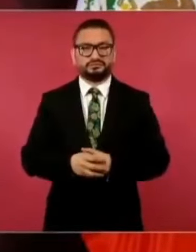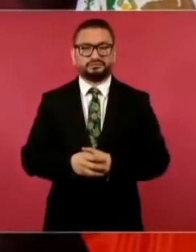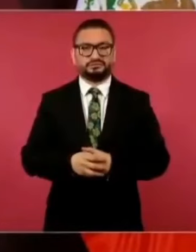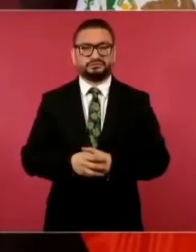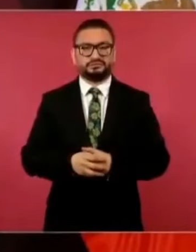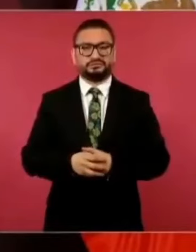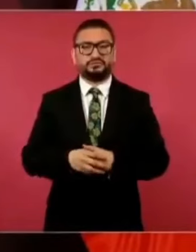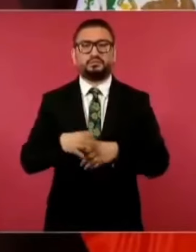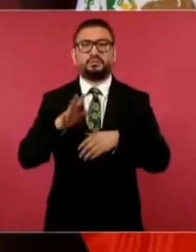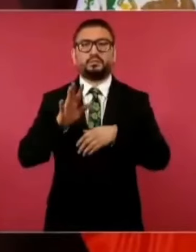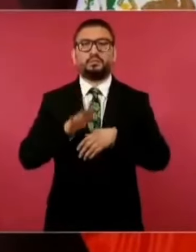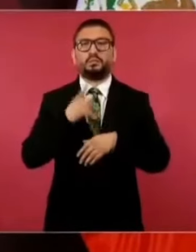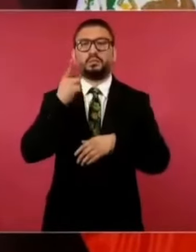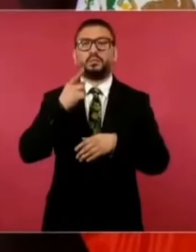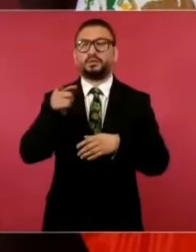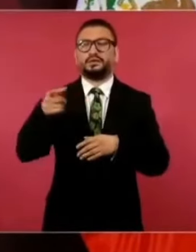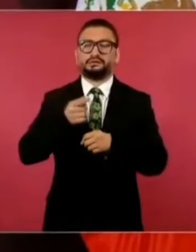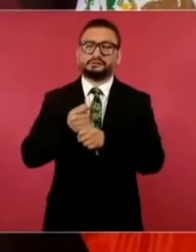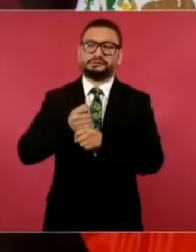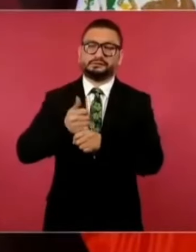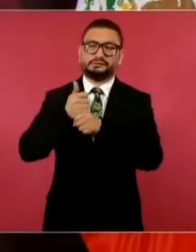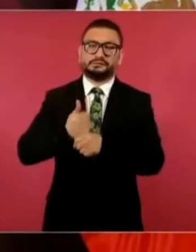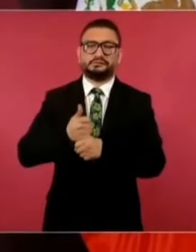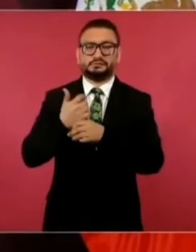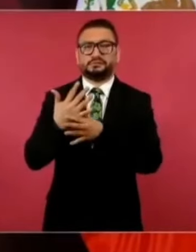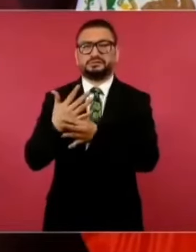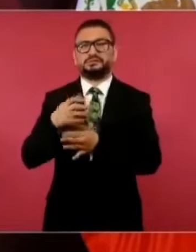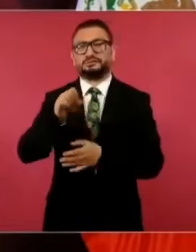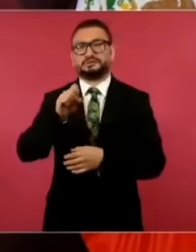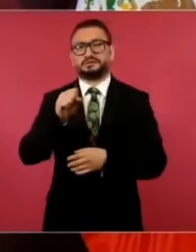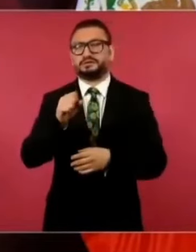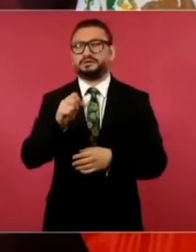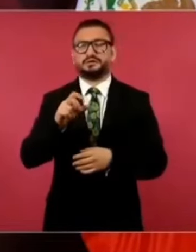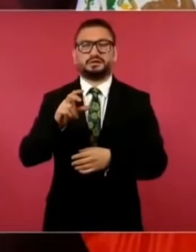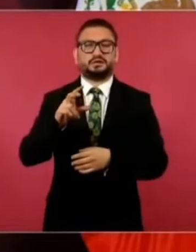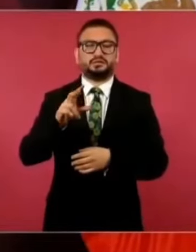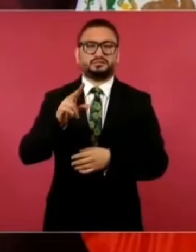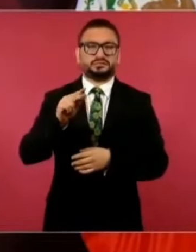la supuesta tortura a 60, a 80